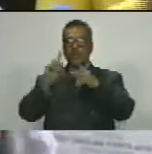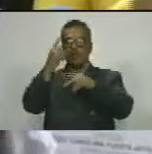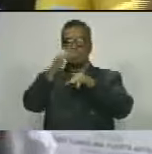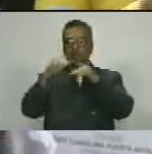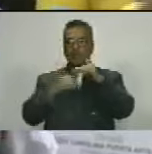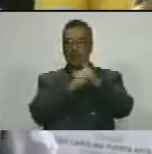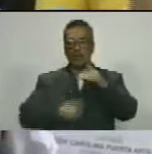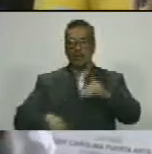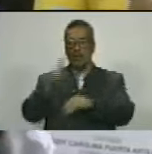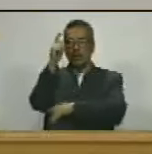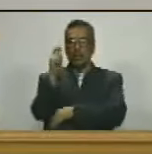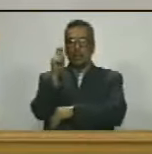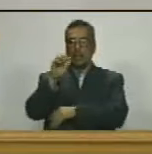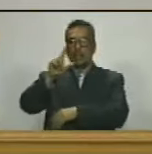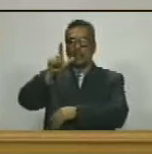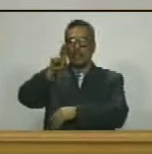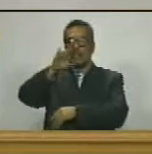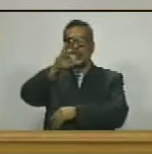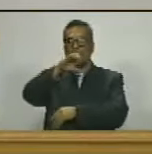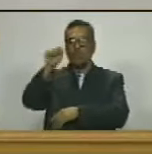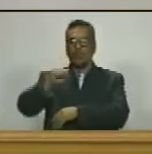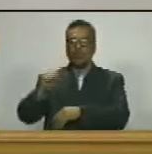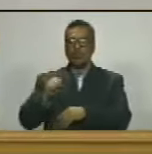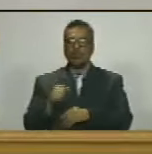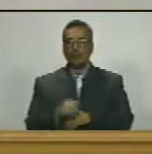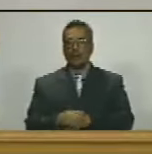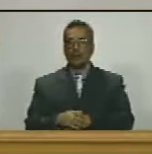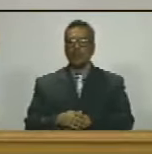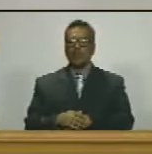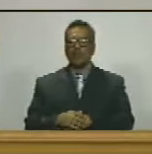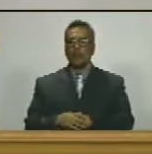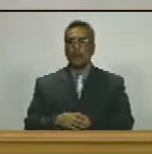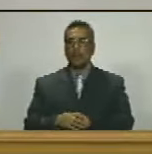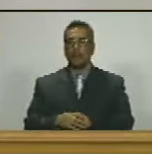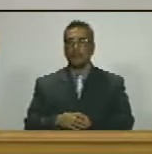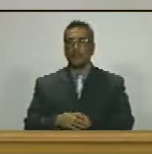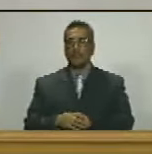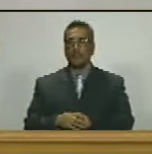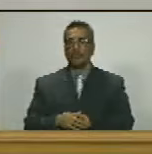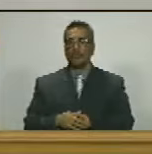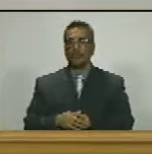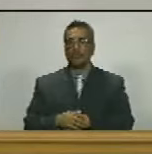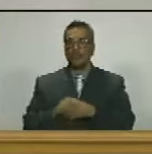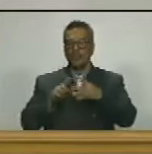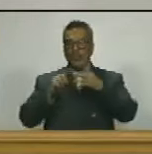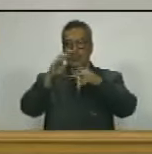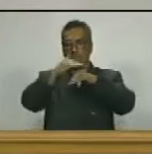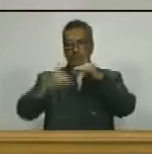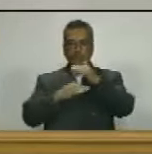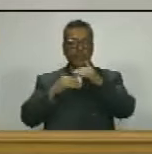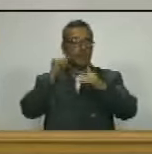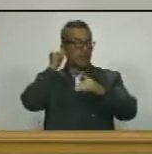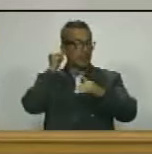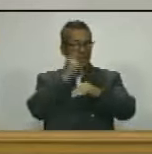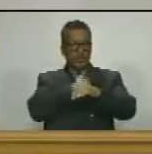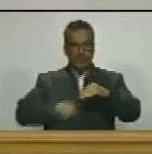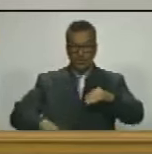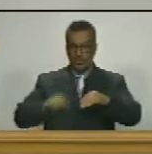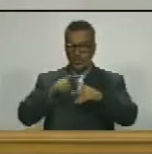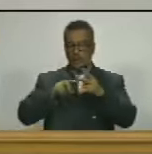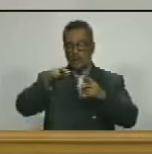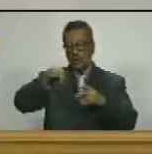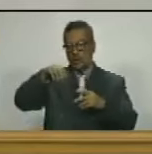vicepresidente diputado luis eduardo parra rivero segunda vicepresidenta diputada